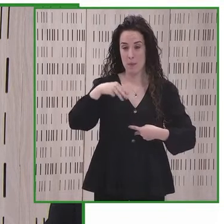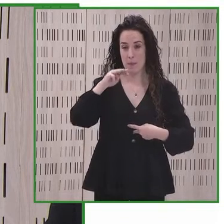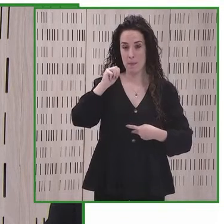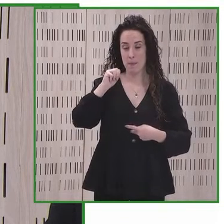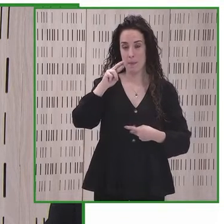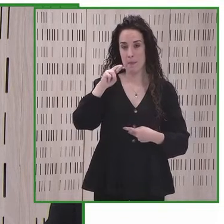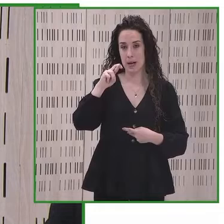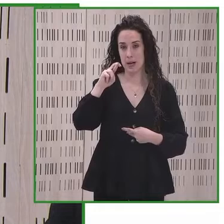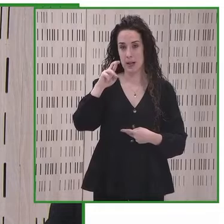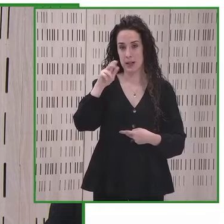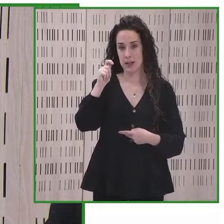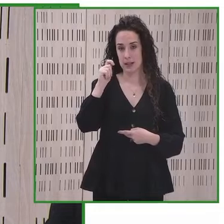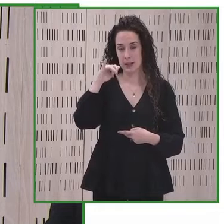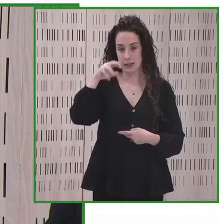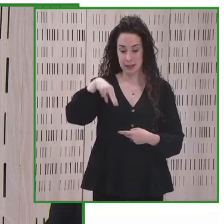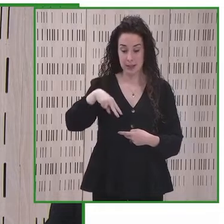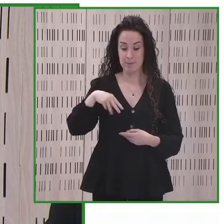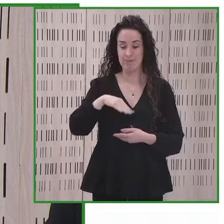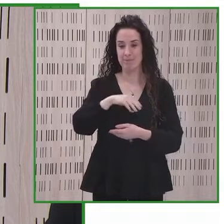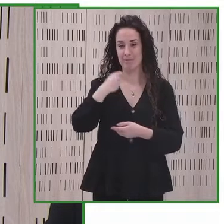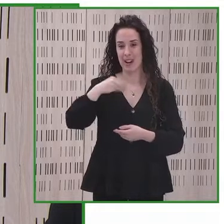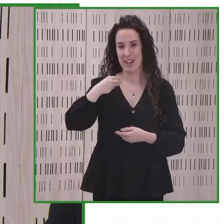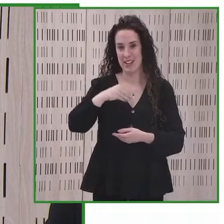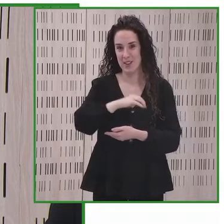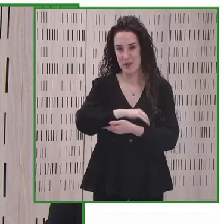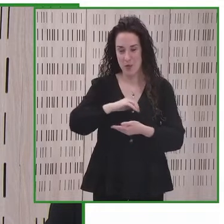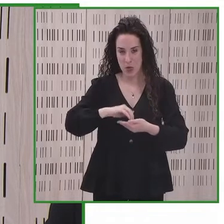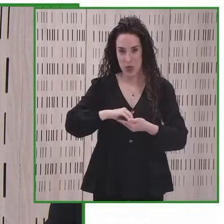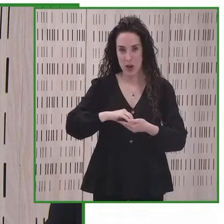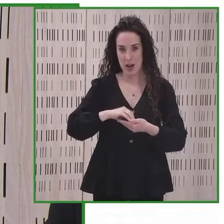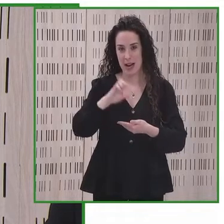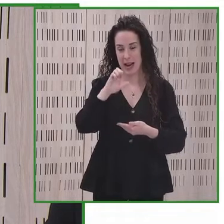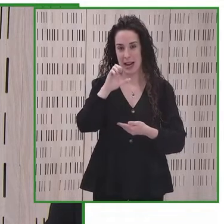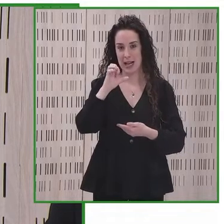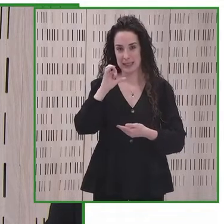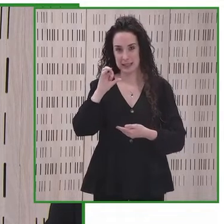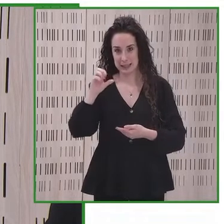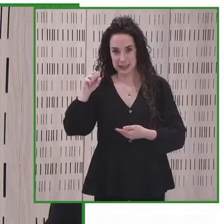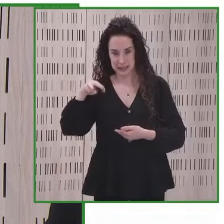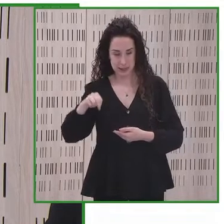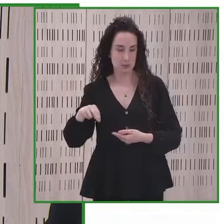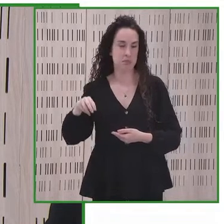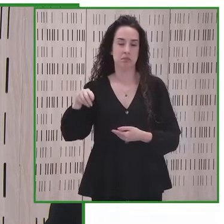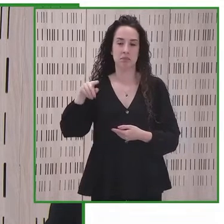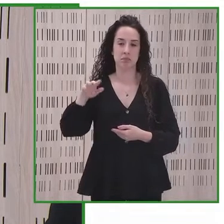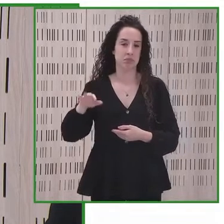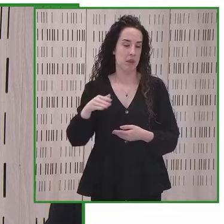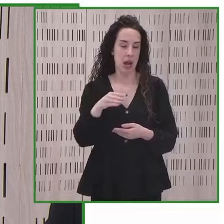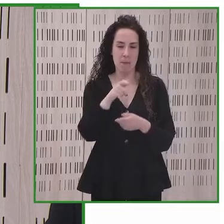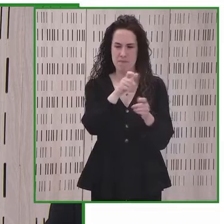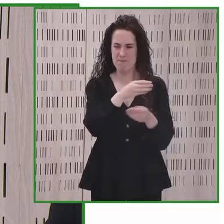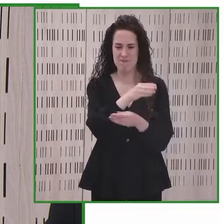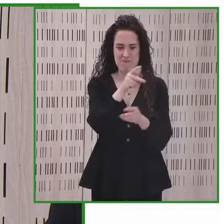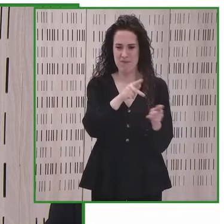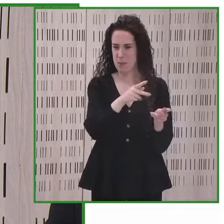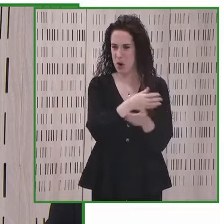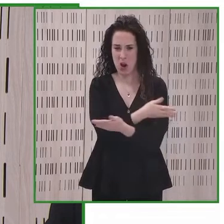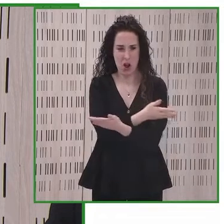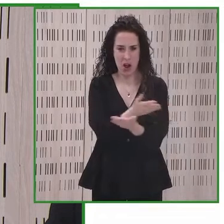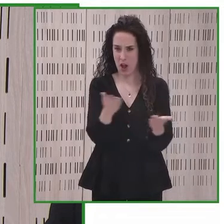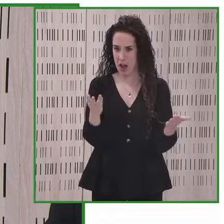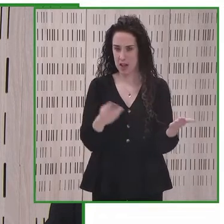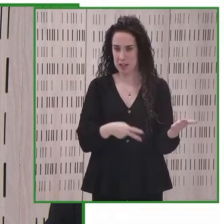presidente de la Fundación Els. A Carola, a Javier, Jesús. Bueno, y a todos los participantes de este encuentro.